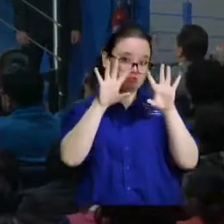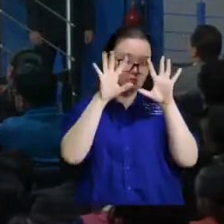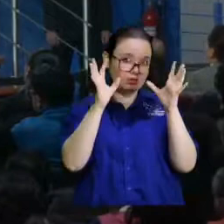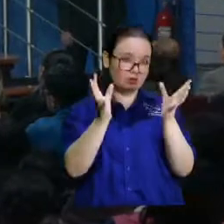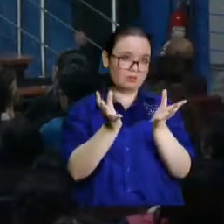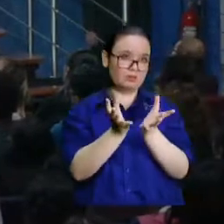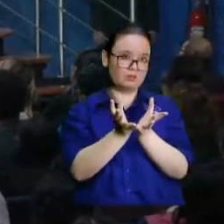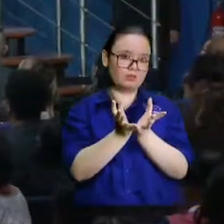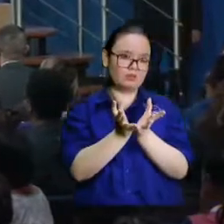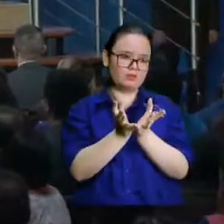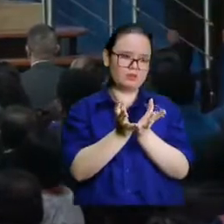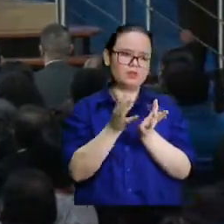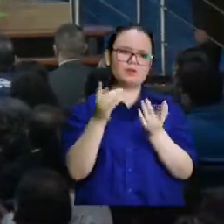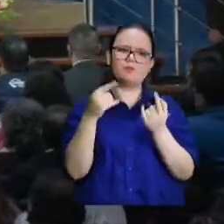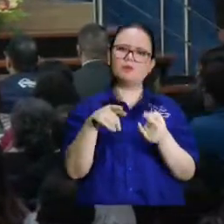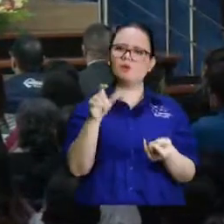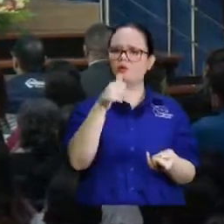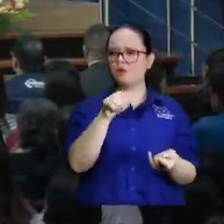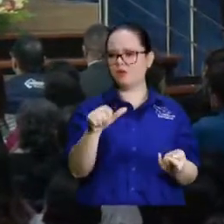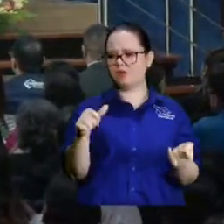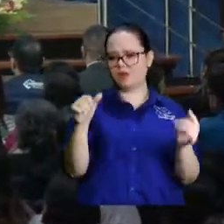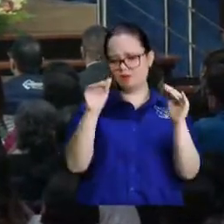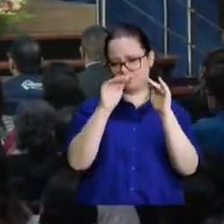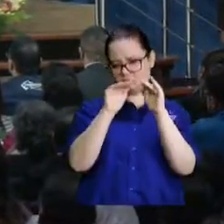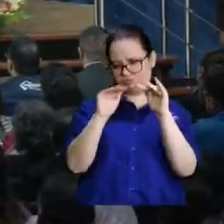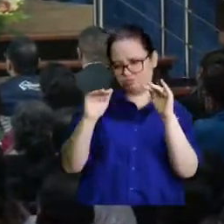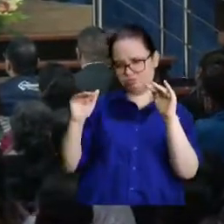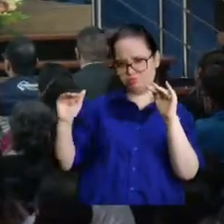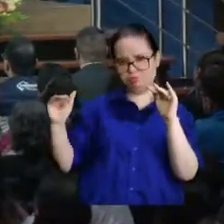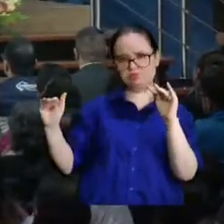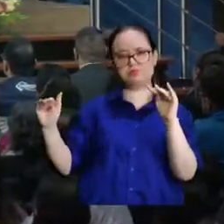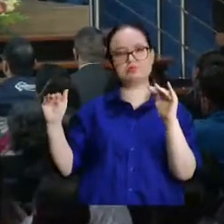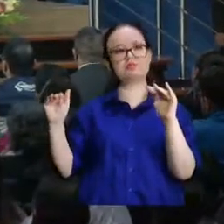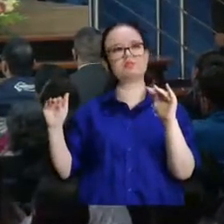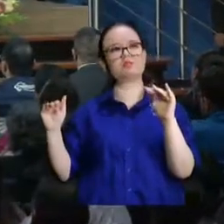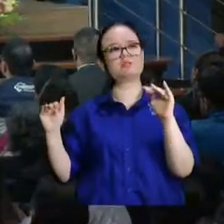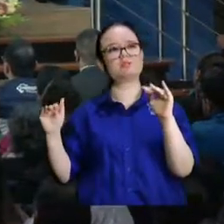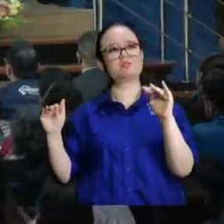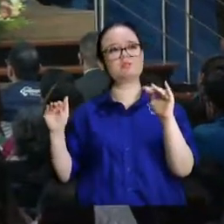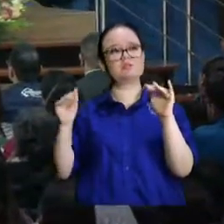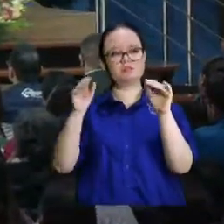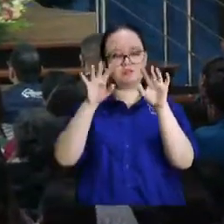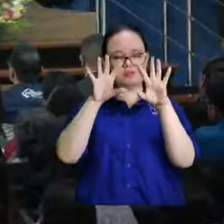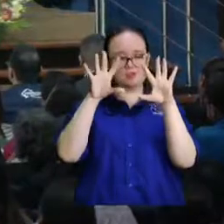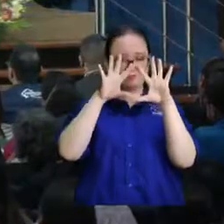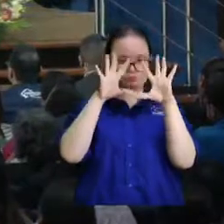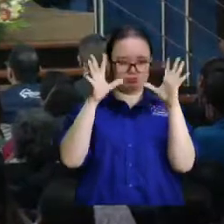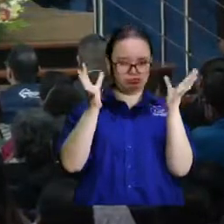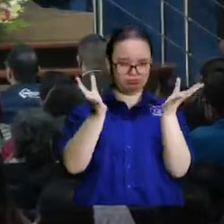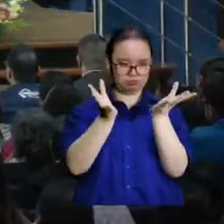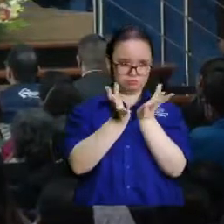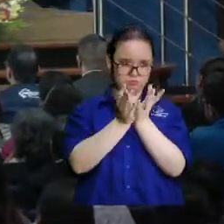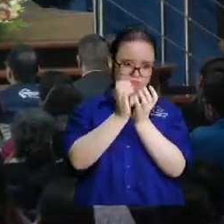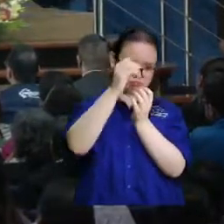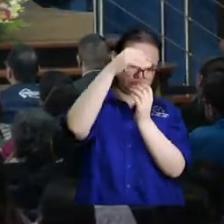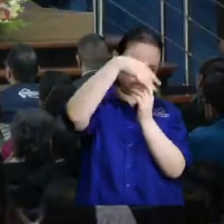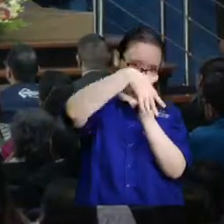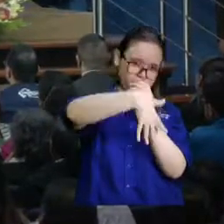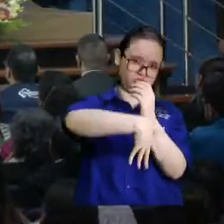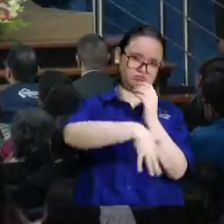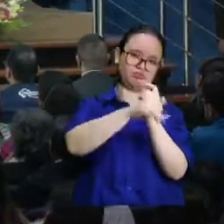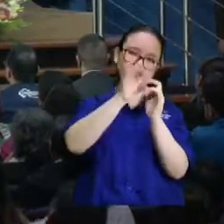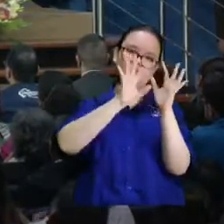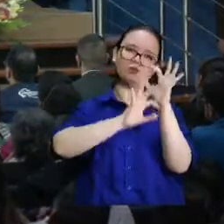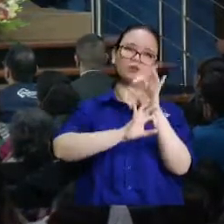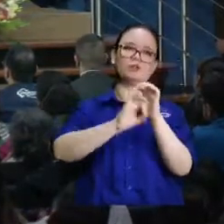no pero que el agua nunca pierde su nivel y que entonces si la tierra es así entonces el agua siempre sigue así si la tierra